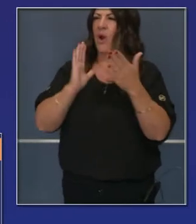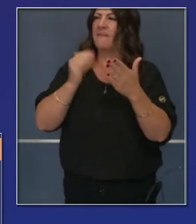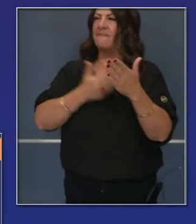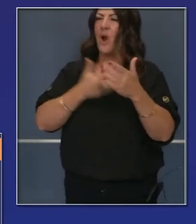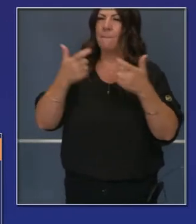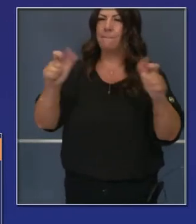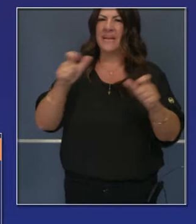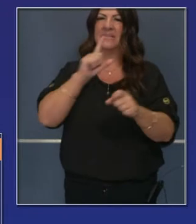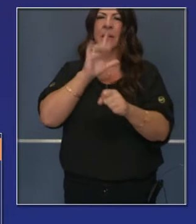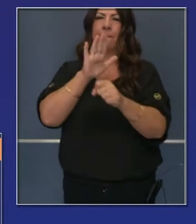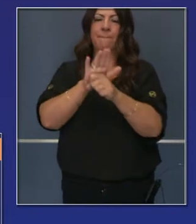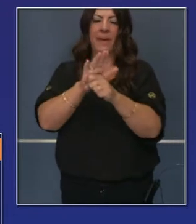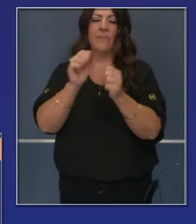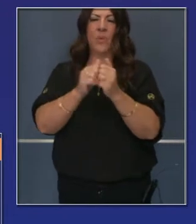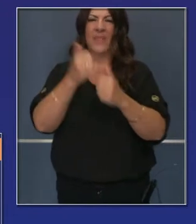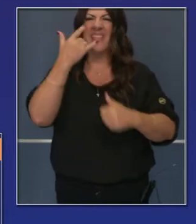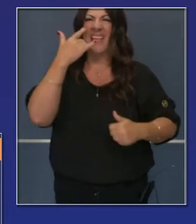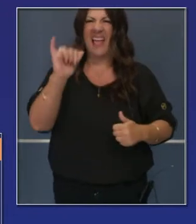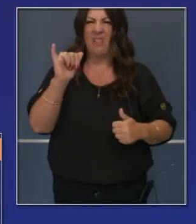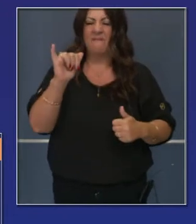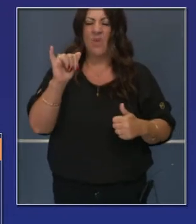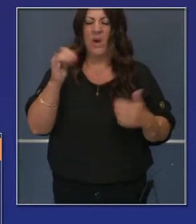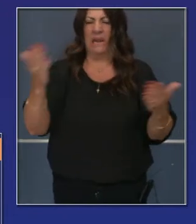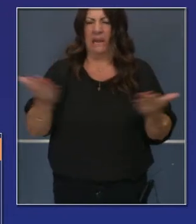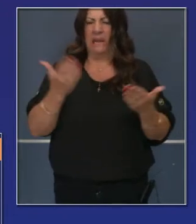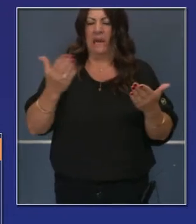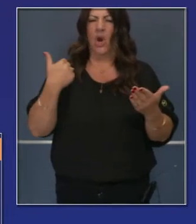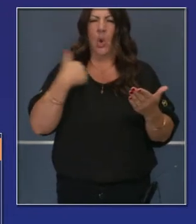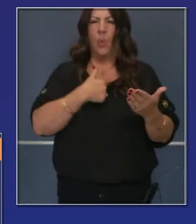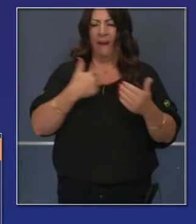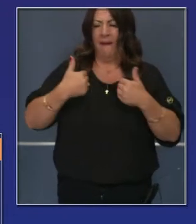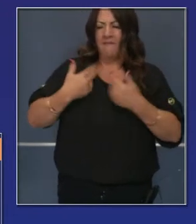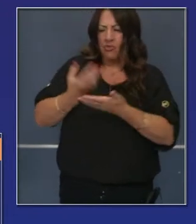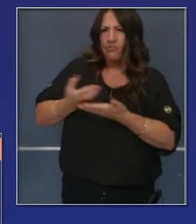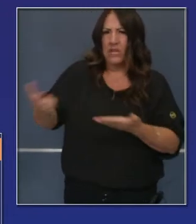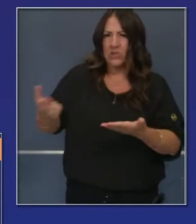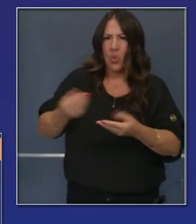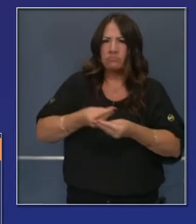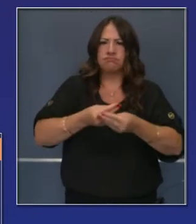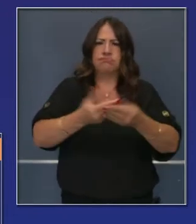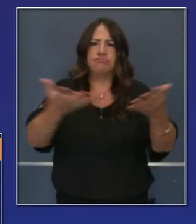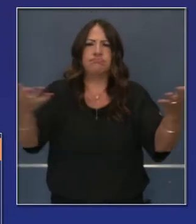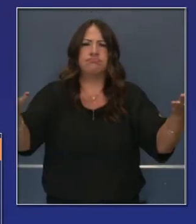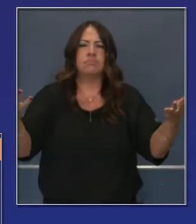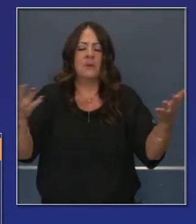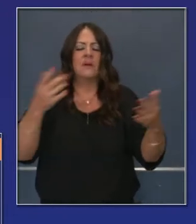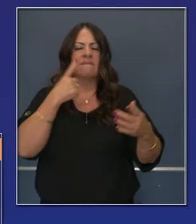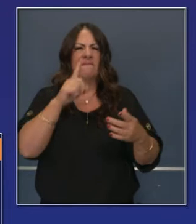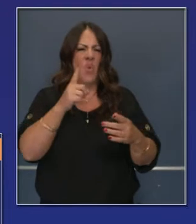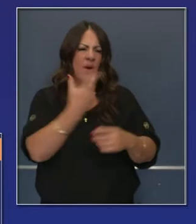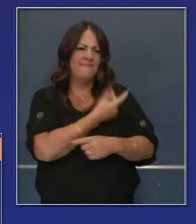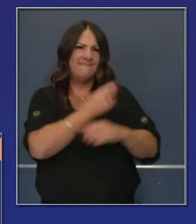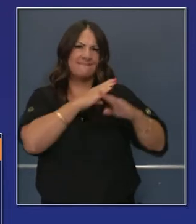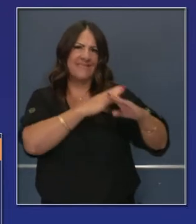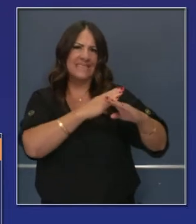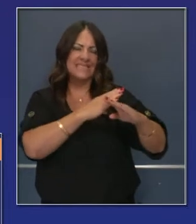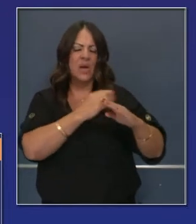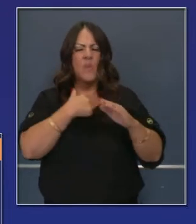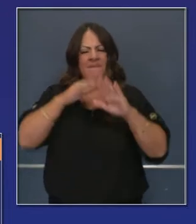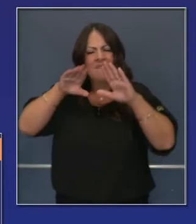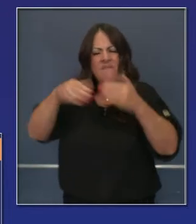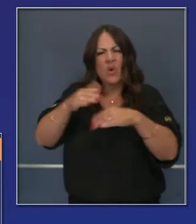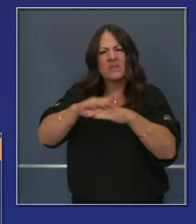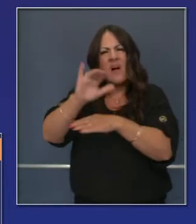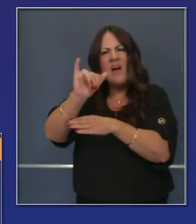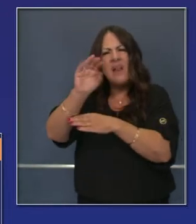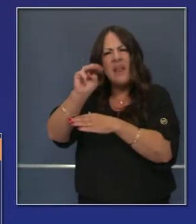nuestra socialmente para salud pública en el estado de California. O sea, la distribución apropiada de recursos, particularmente en cuanto a las vacunas y